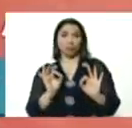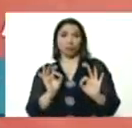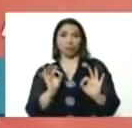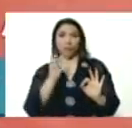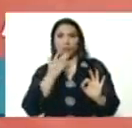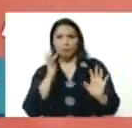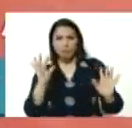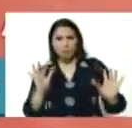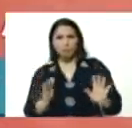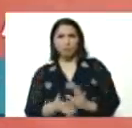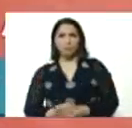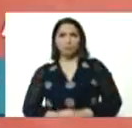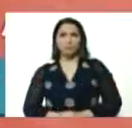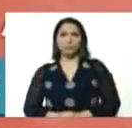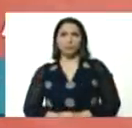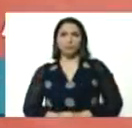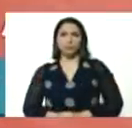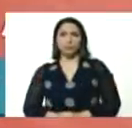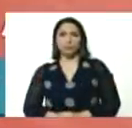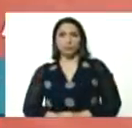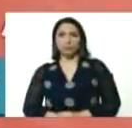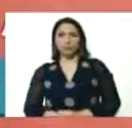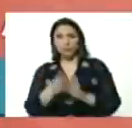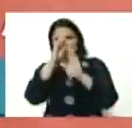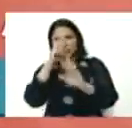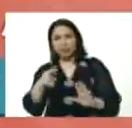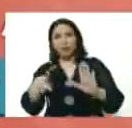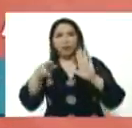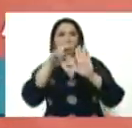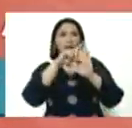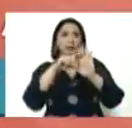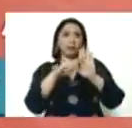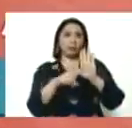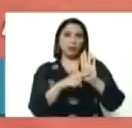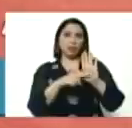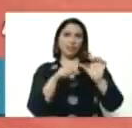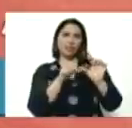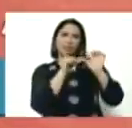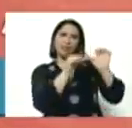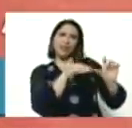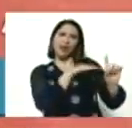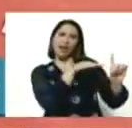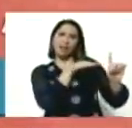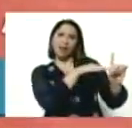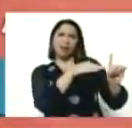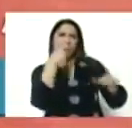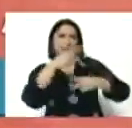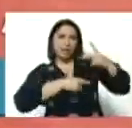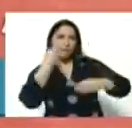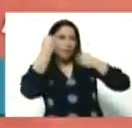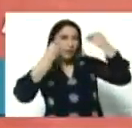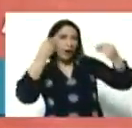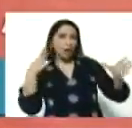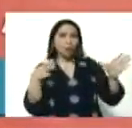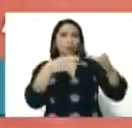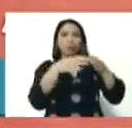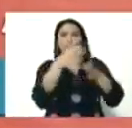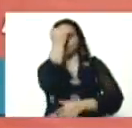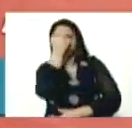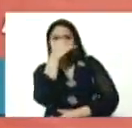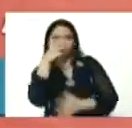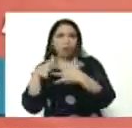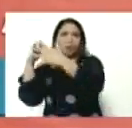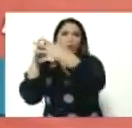cumplir con estas normativas y siguen los ataques. Planificaron con mercenarios norteamericanos una